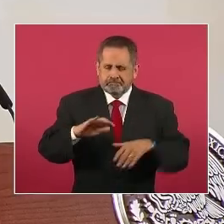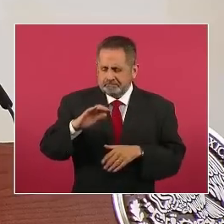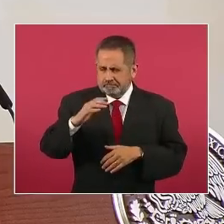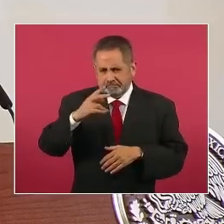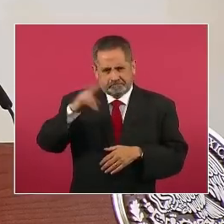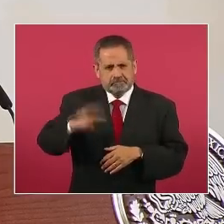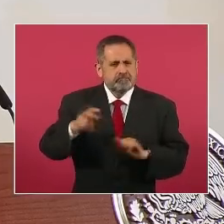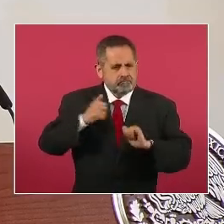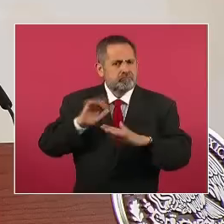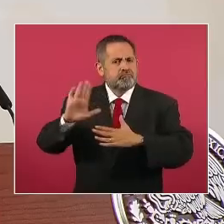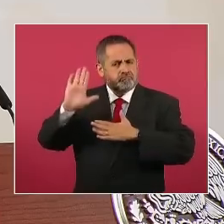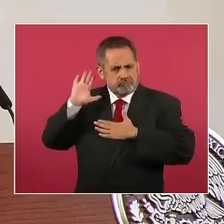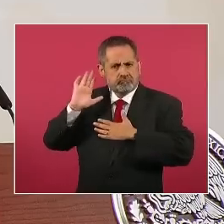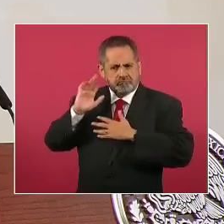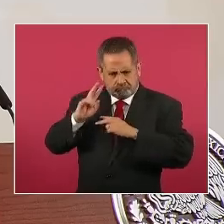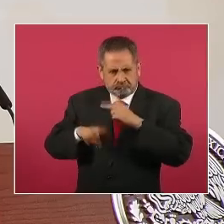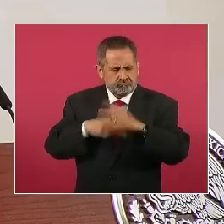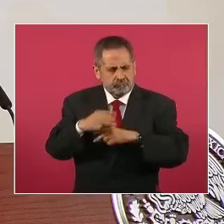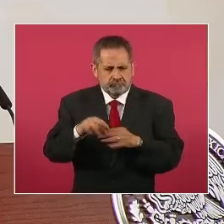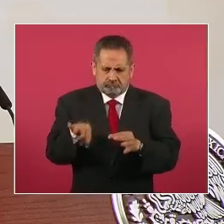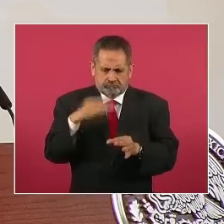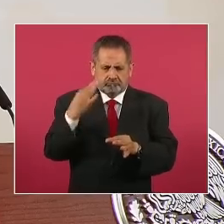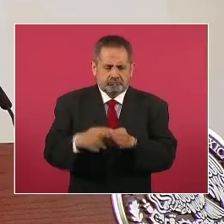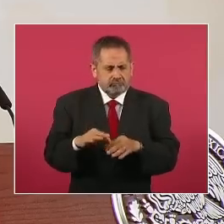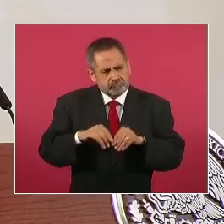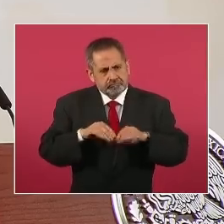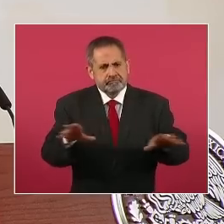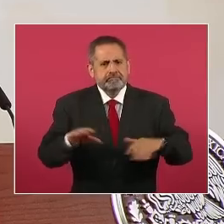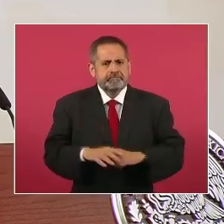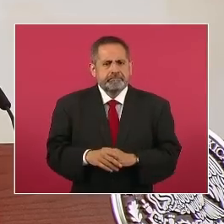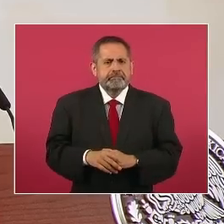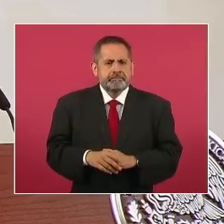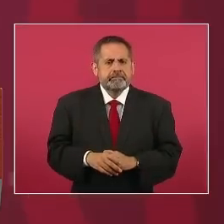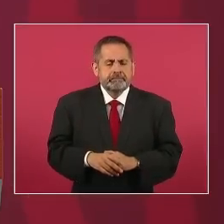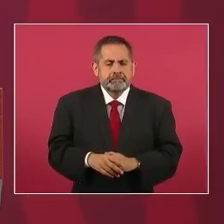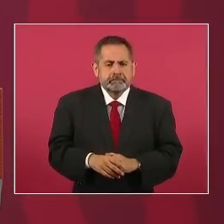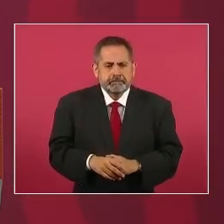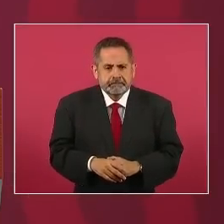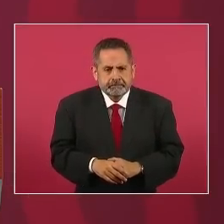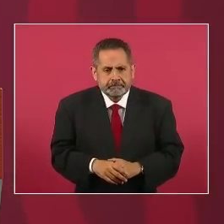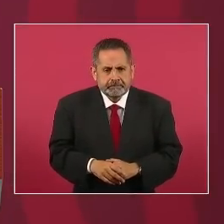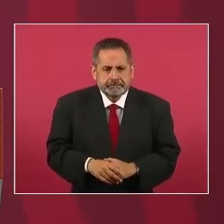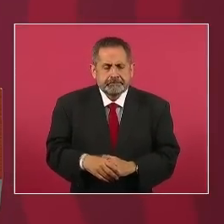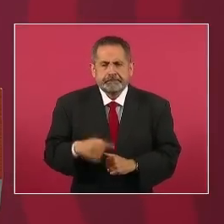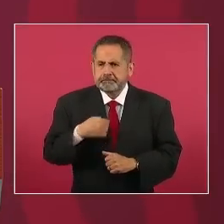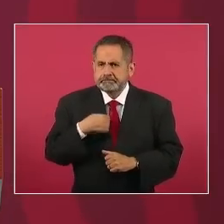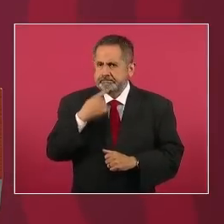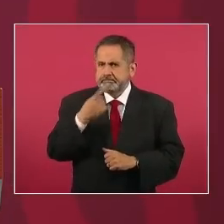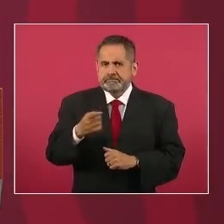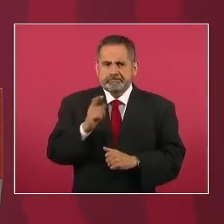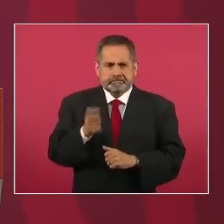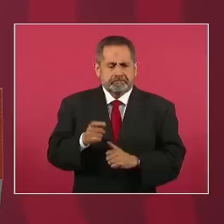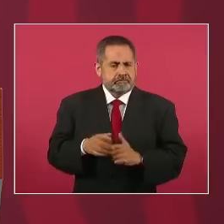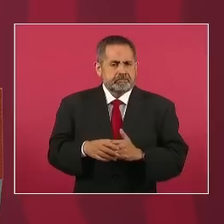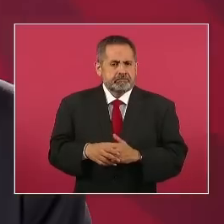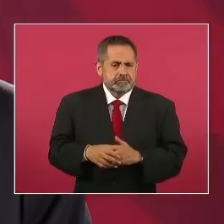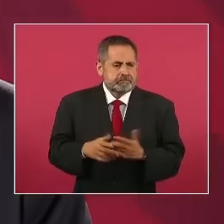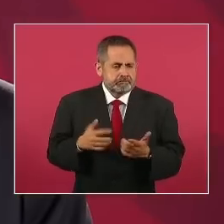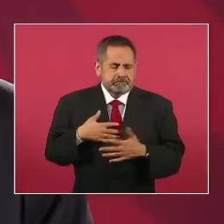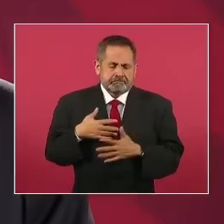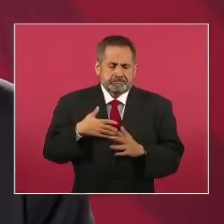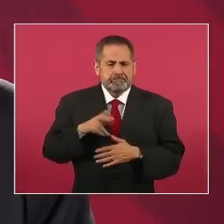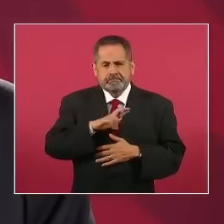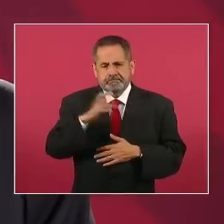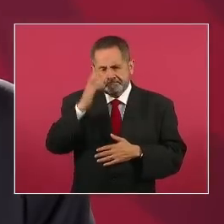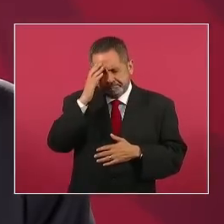ofensa es un escupitajo en la cara para las familias de las víctimas de la guerra sucia